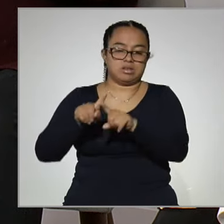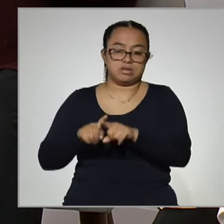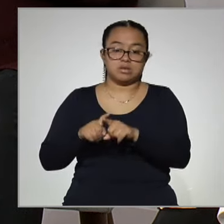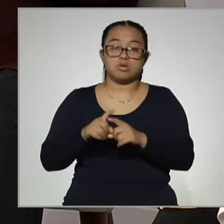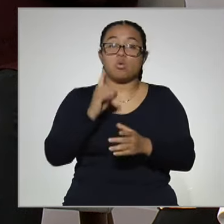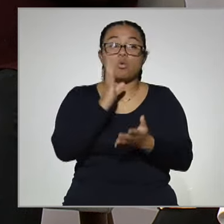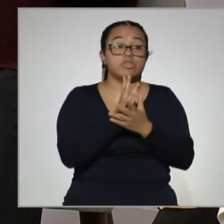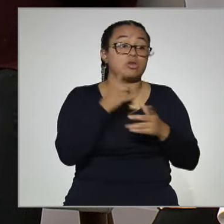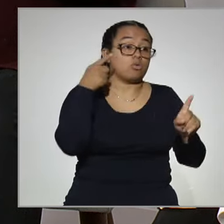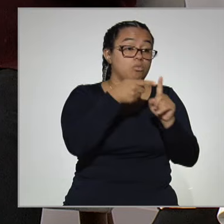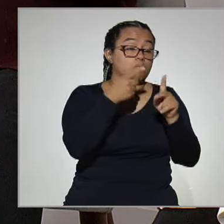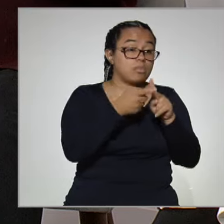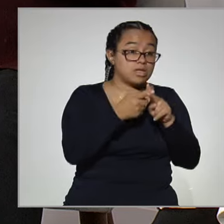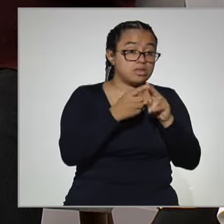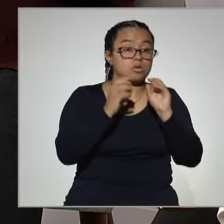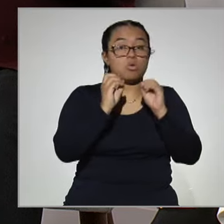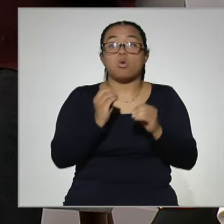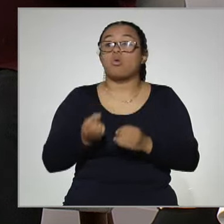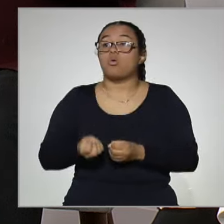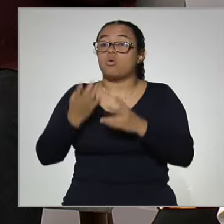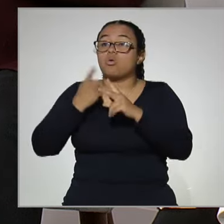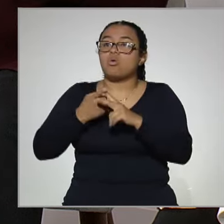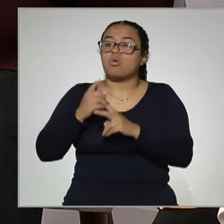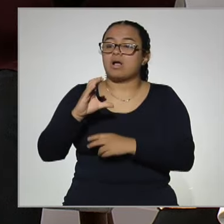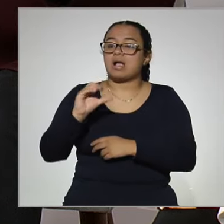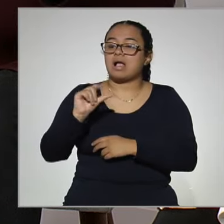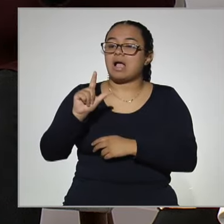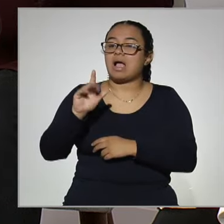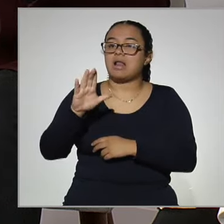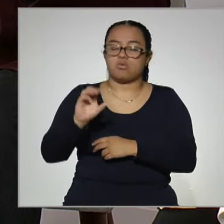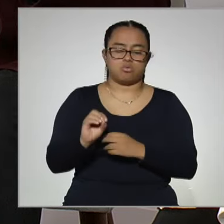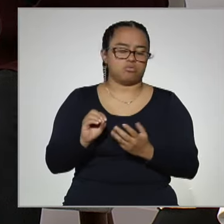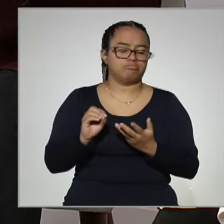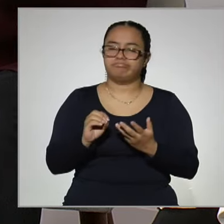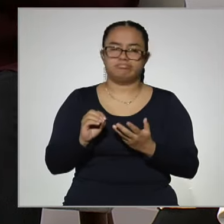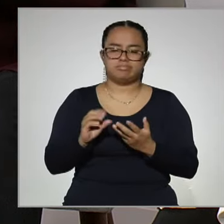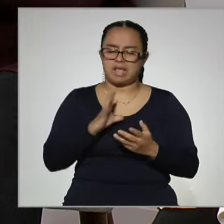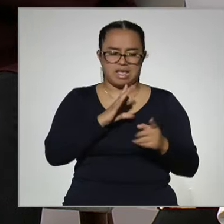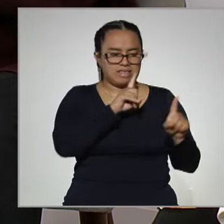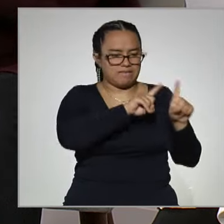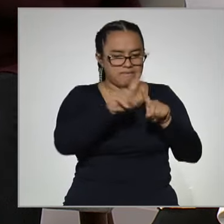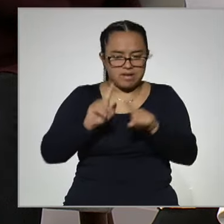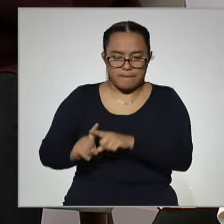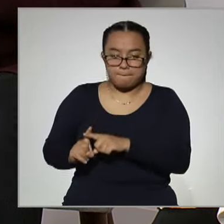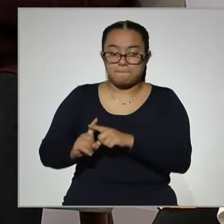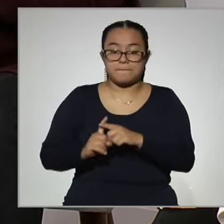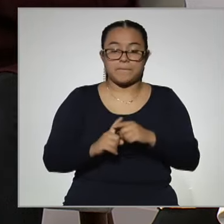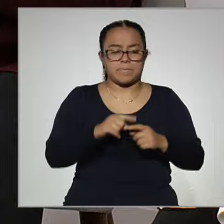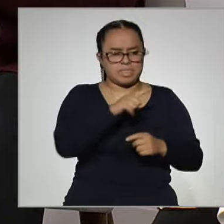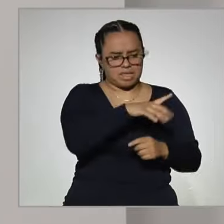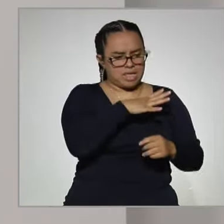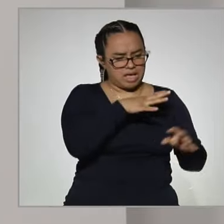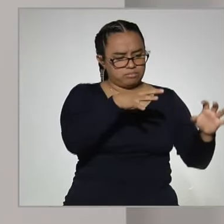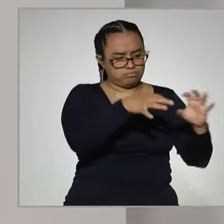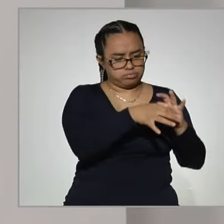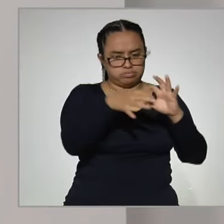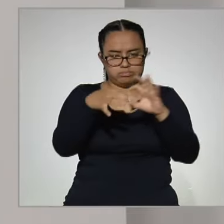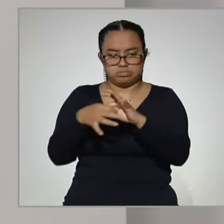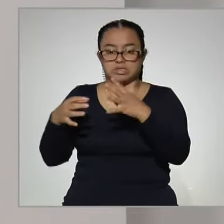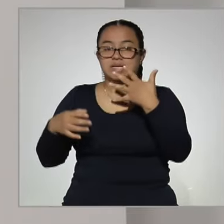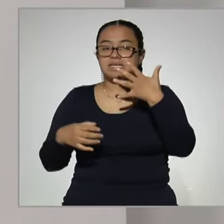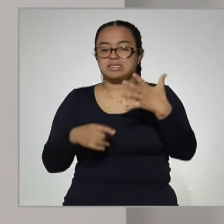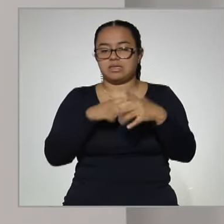más ver matemáticas, no es nada más ver estadística o cálculo, sino que en cada uno de los módulos se interconectan cinco áreas del